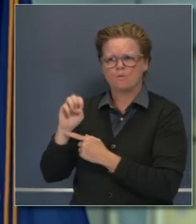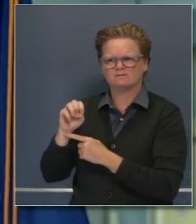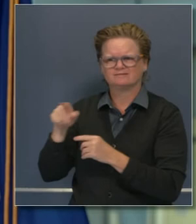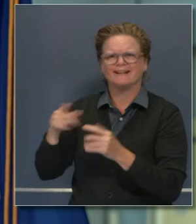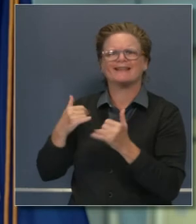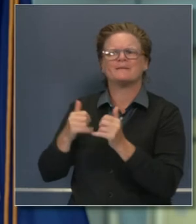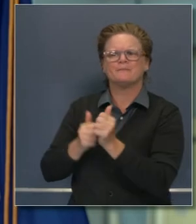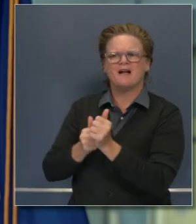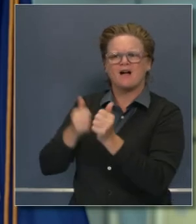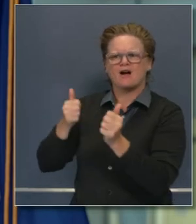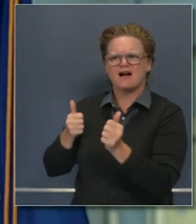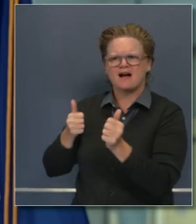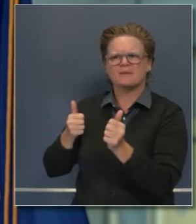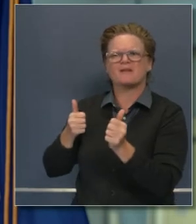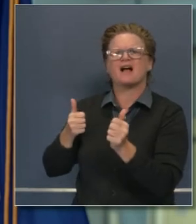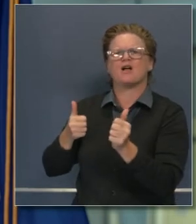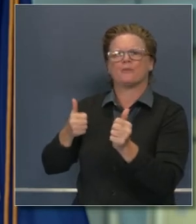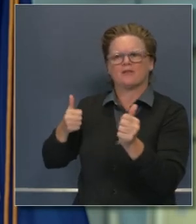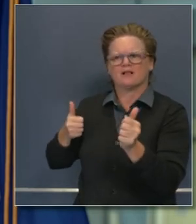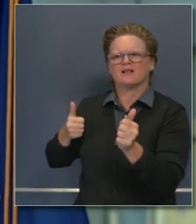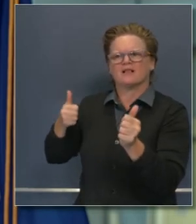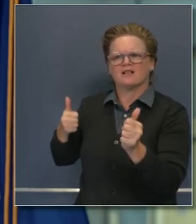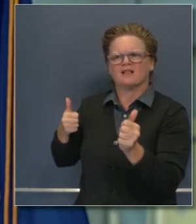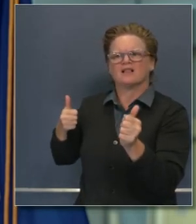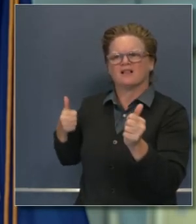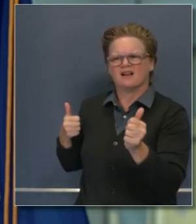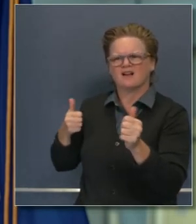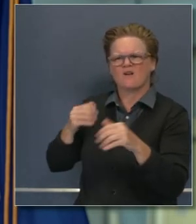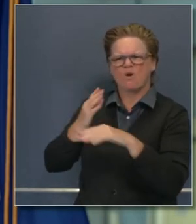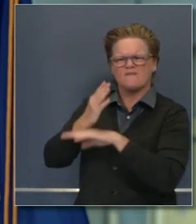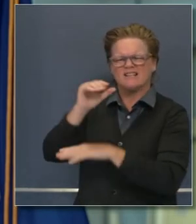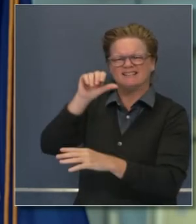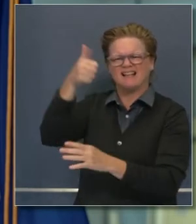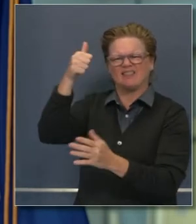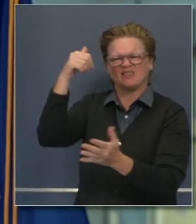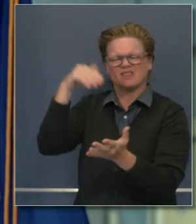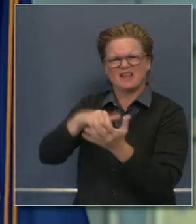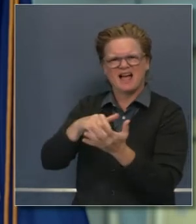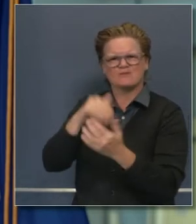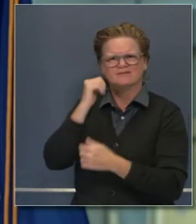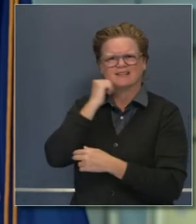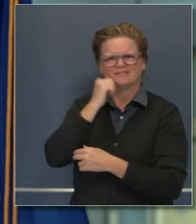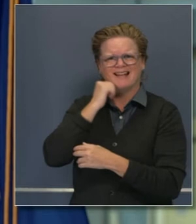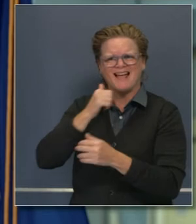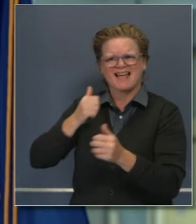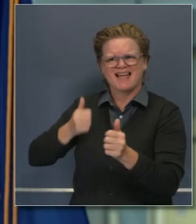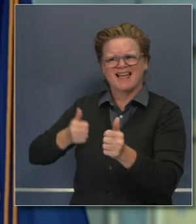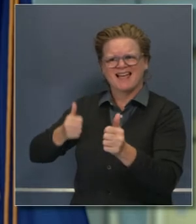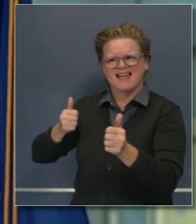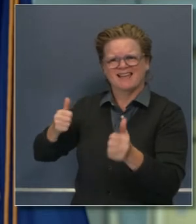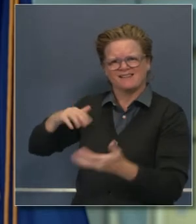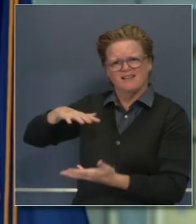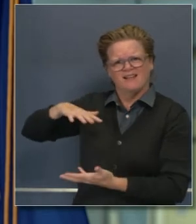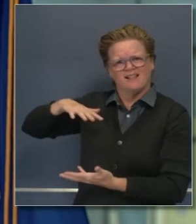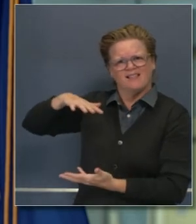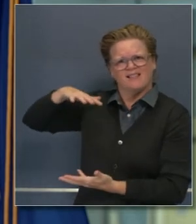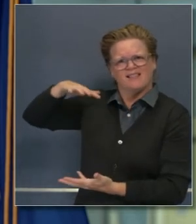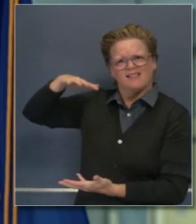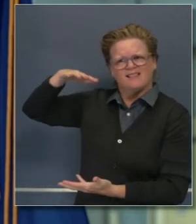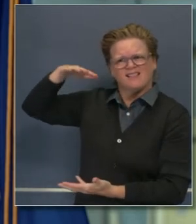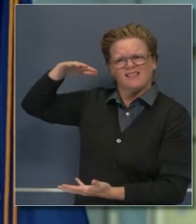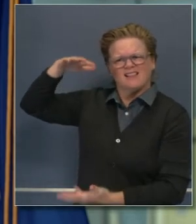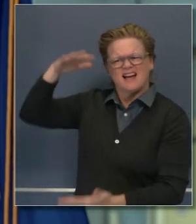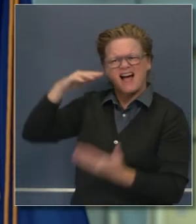incesantemente. Dicen que la espera está aumentando de 10.000 casos al día. Quiero saber cómo podemos